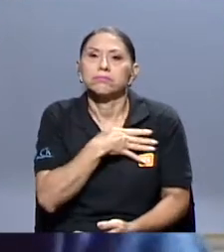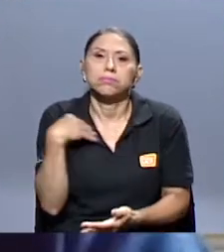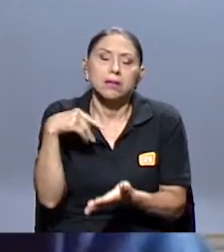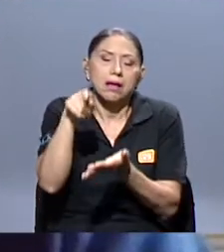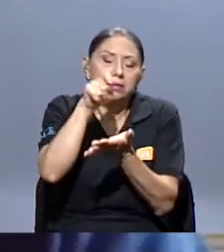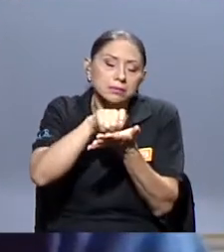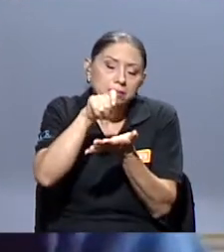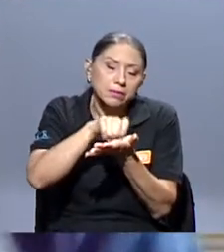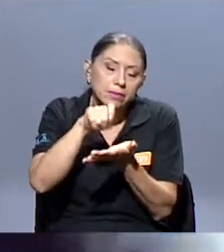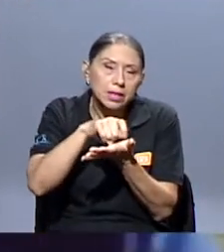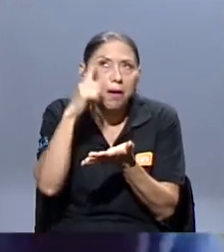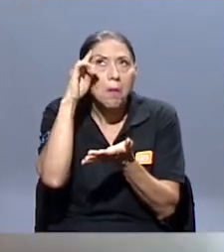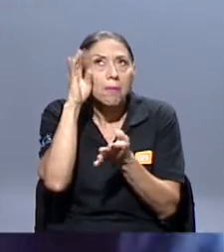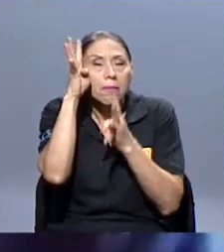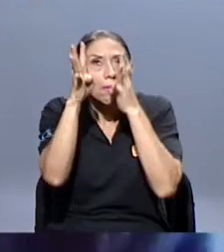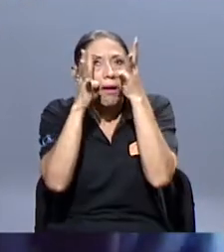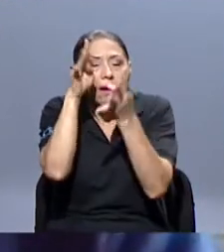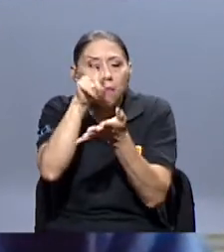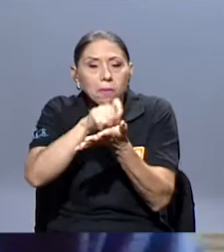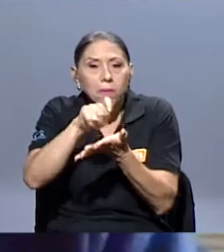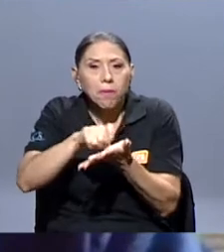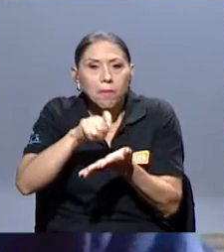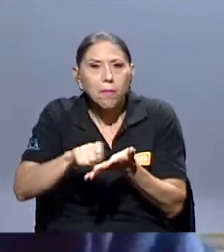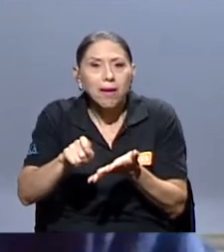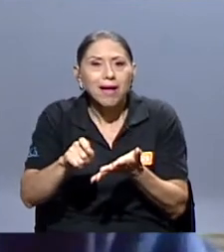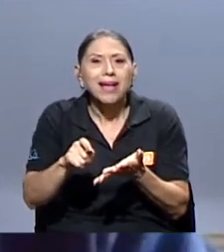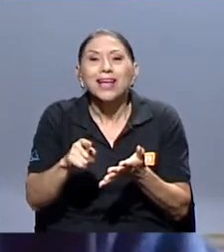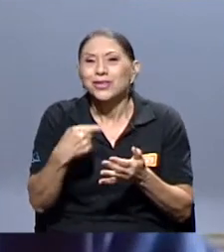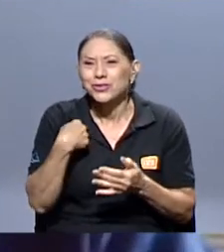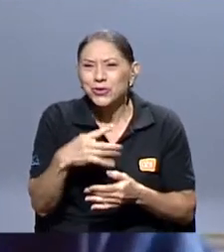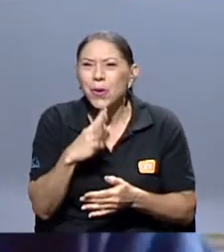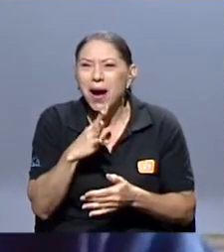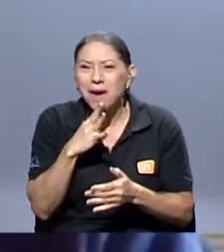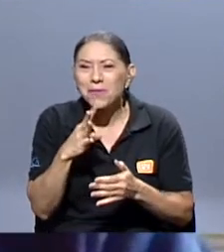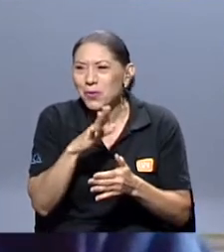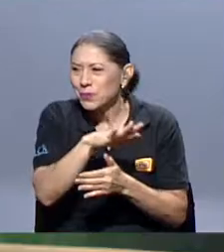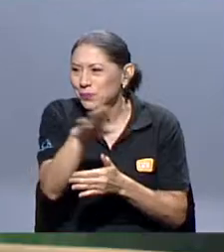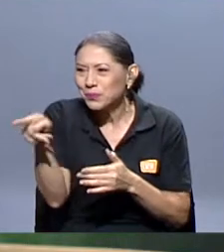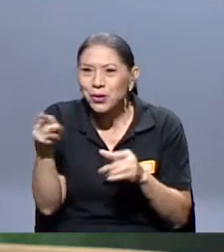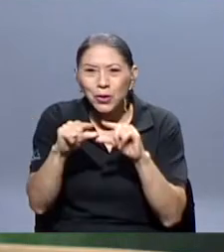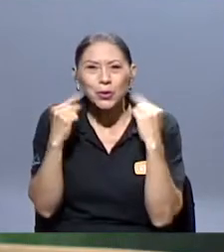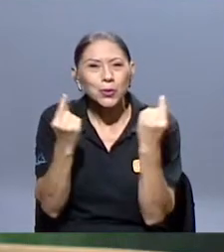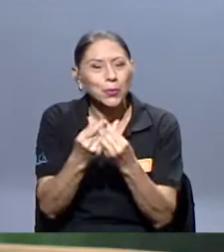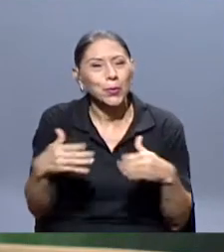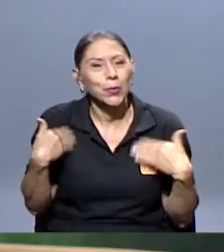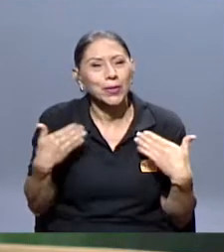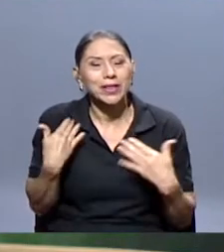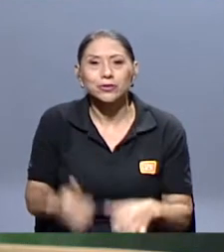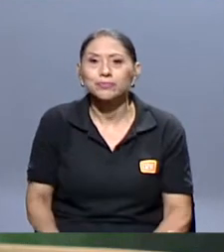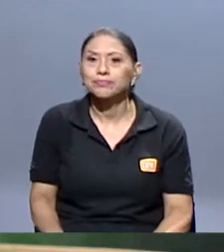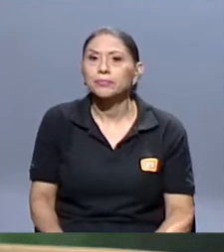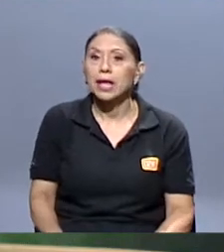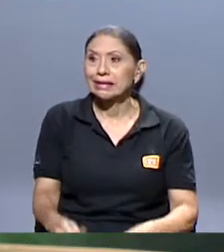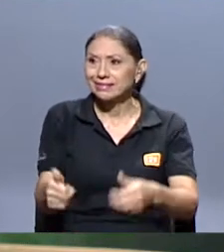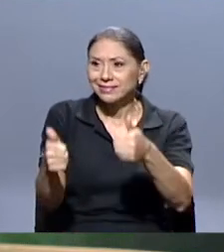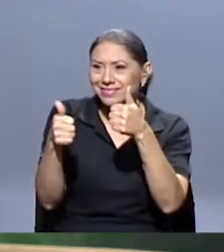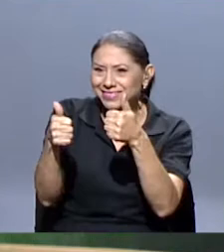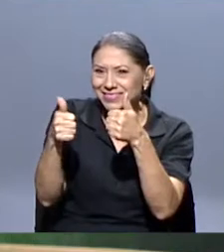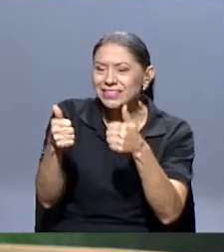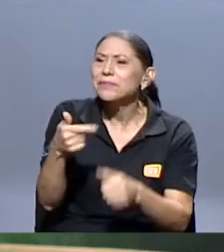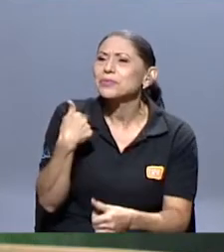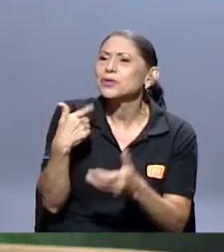puedo hablar por el grupo de que estamos todos muy contentos. chiva, qué chiva. Andrés, Andrés, yo quiero que usted,